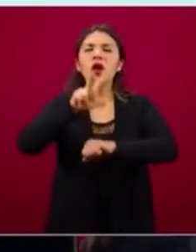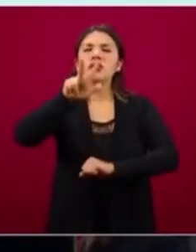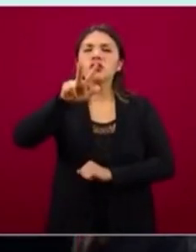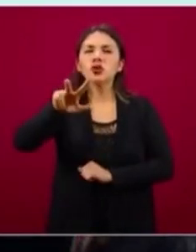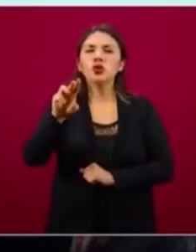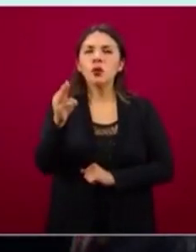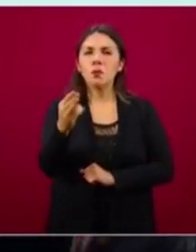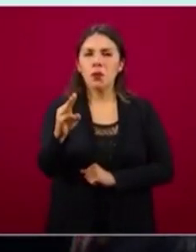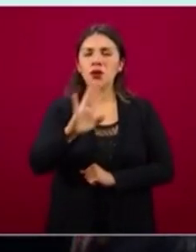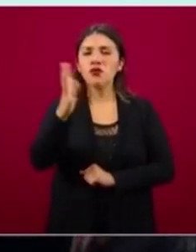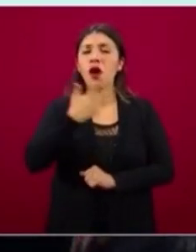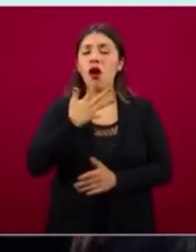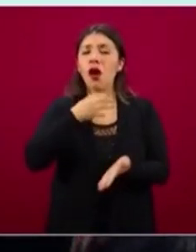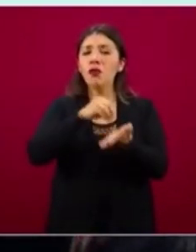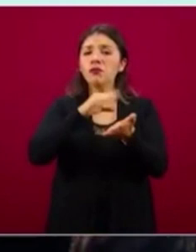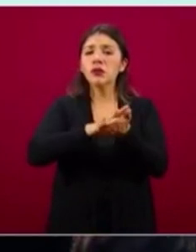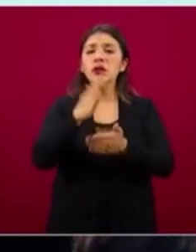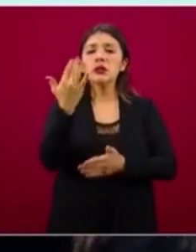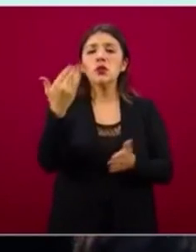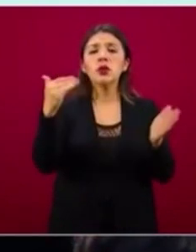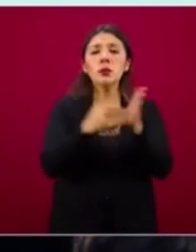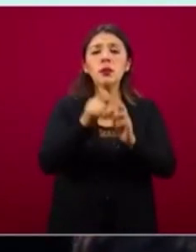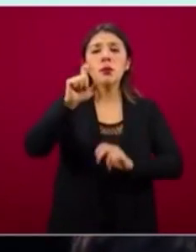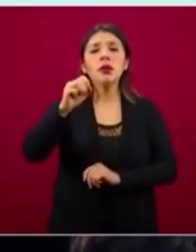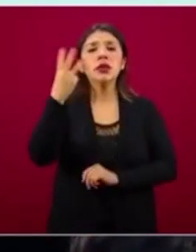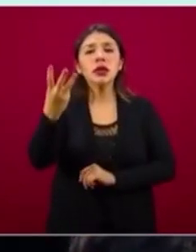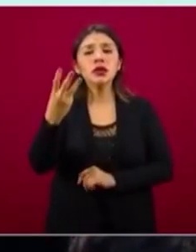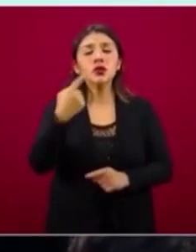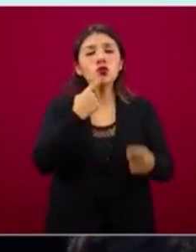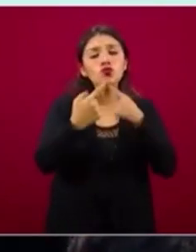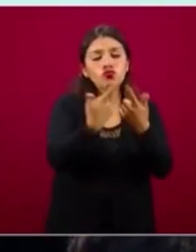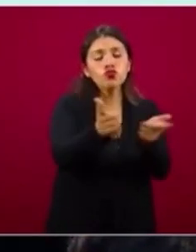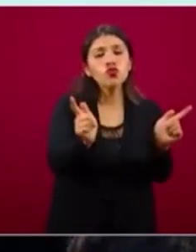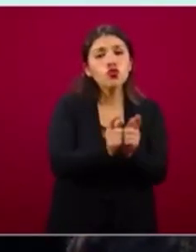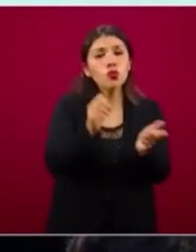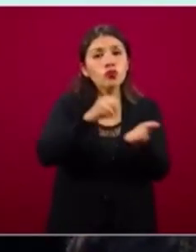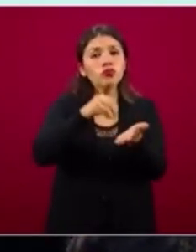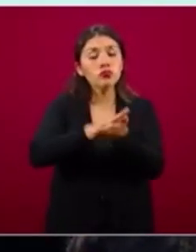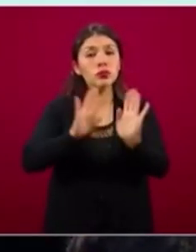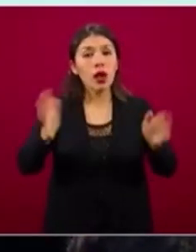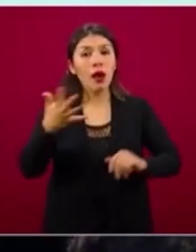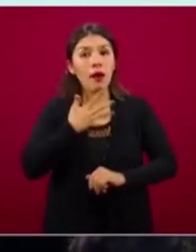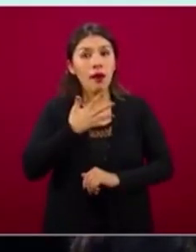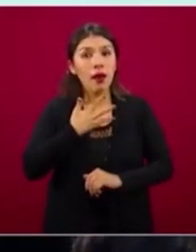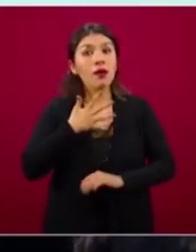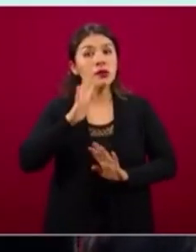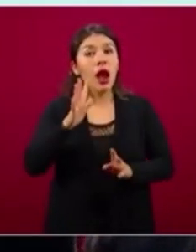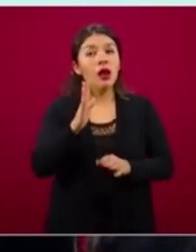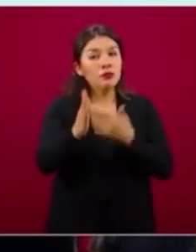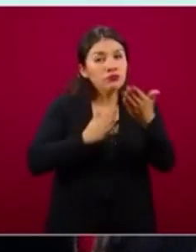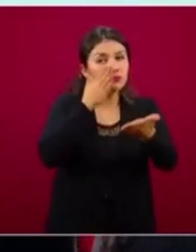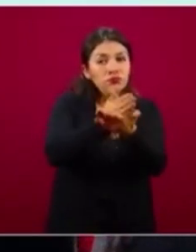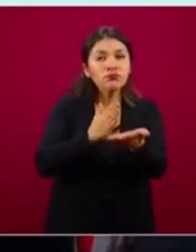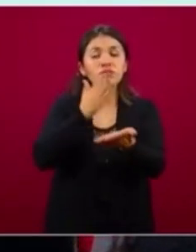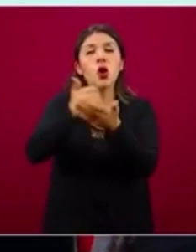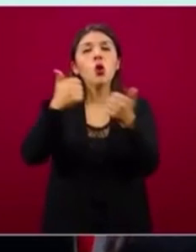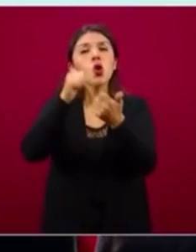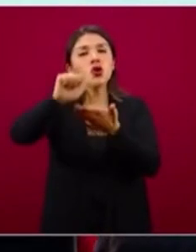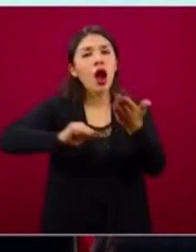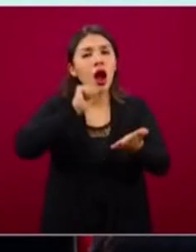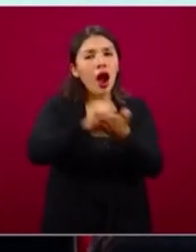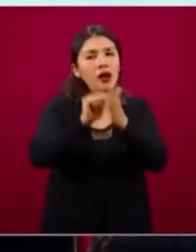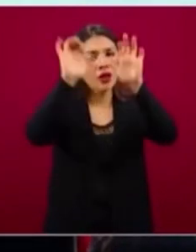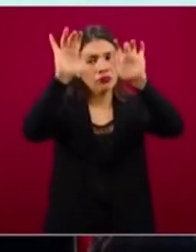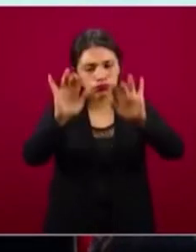que ya teníamos 50 mil 23 comités constituidos, significa que se levantó un acta, se realizó una